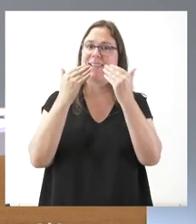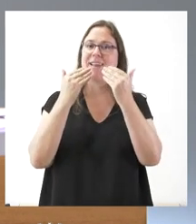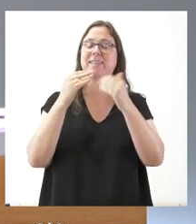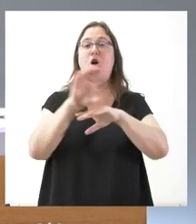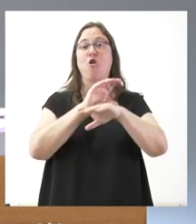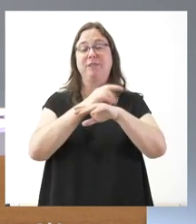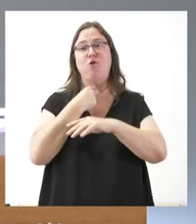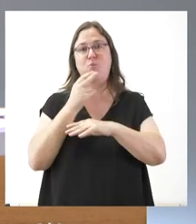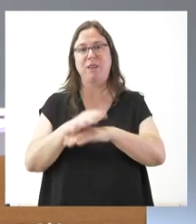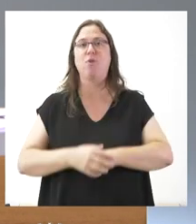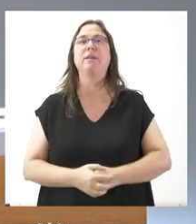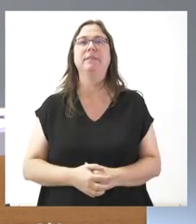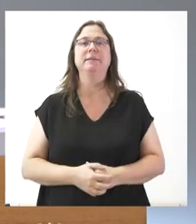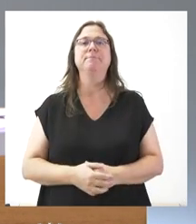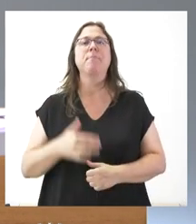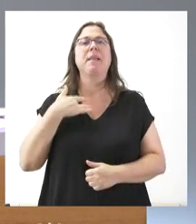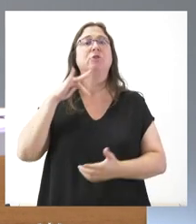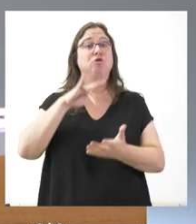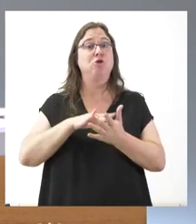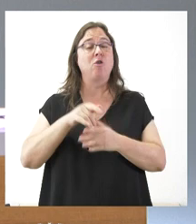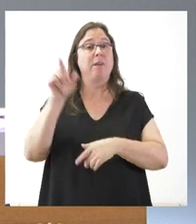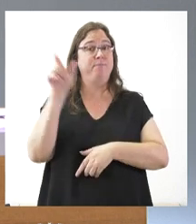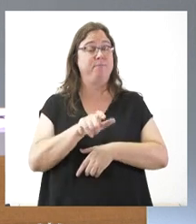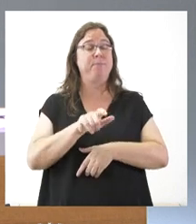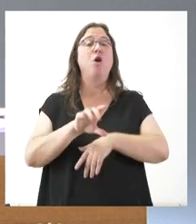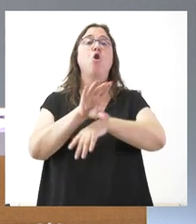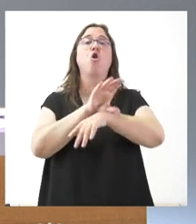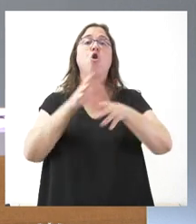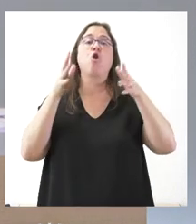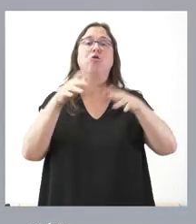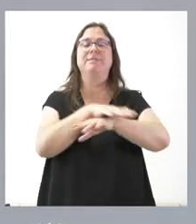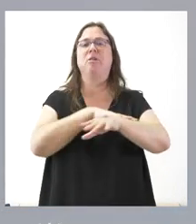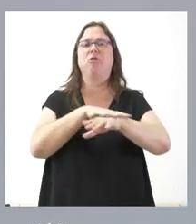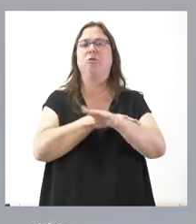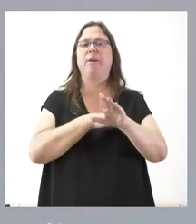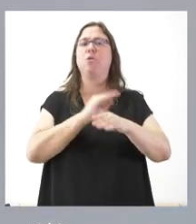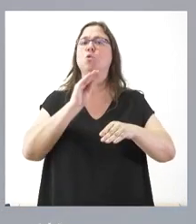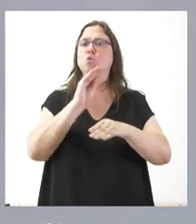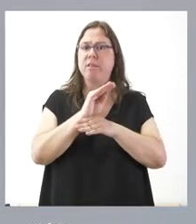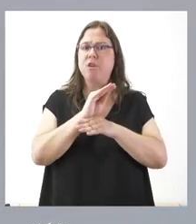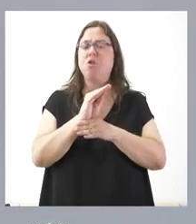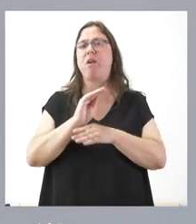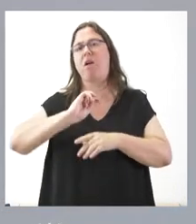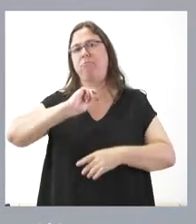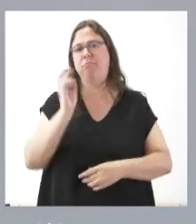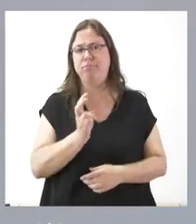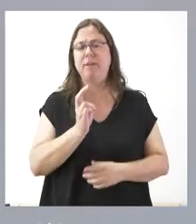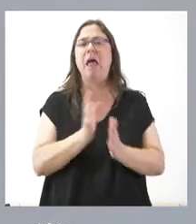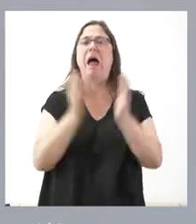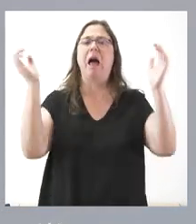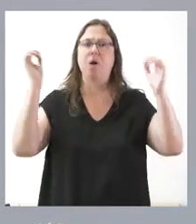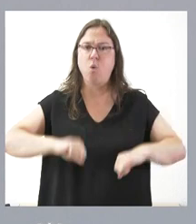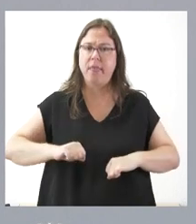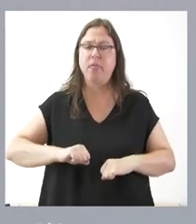portavoz. Llevábamos a este consejo de Gobierno una serie de subvenciones, de ayudas y de acuerdos